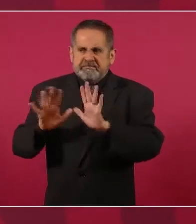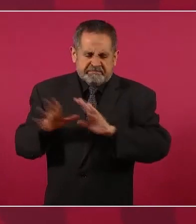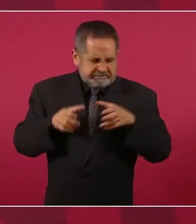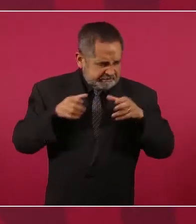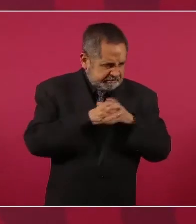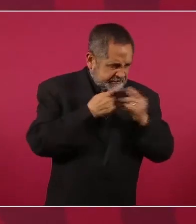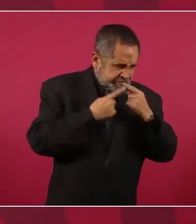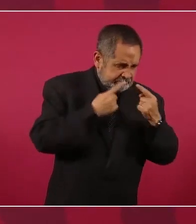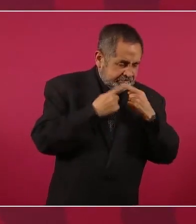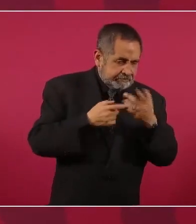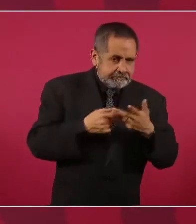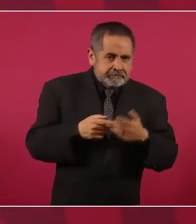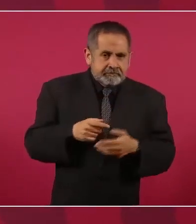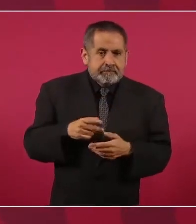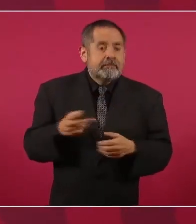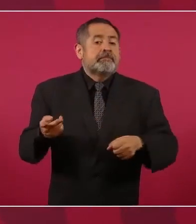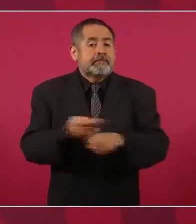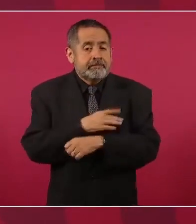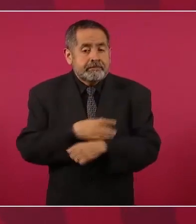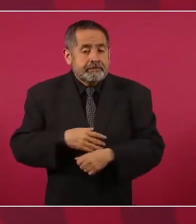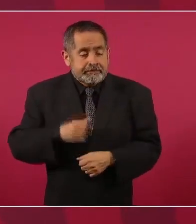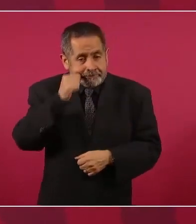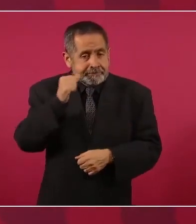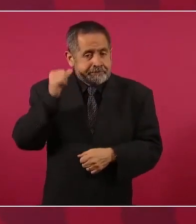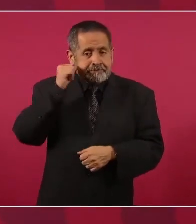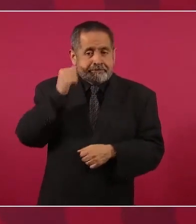¿Y qué pasó ayer en Brasil?